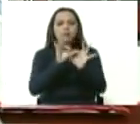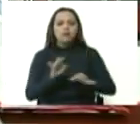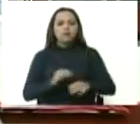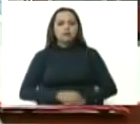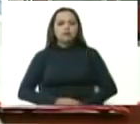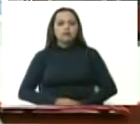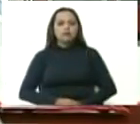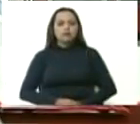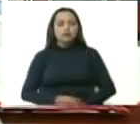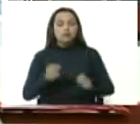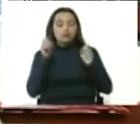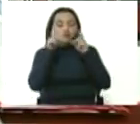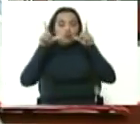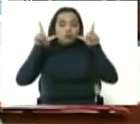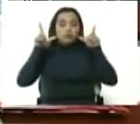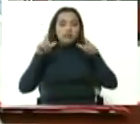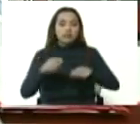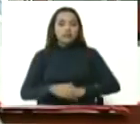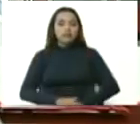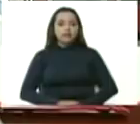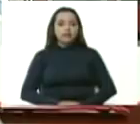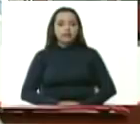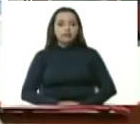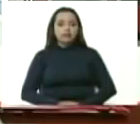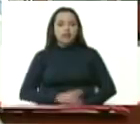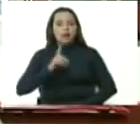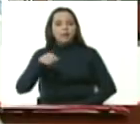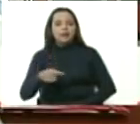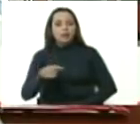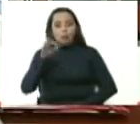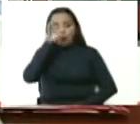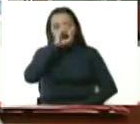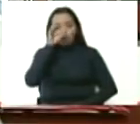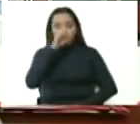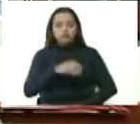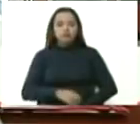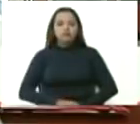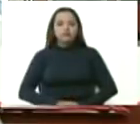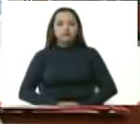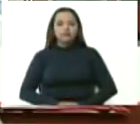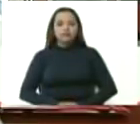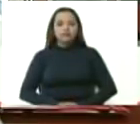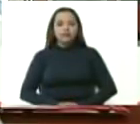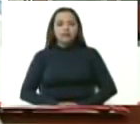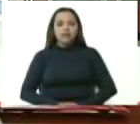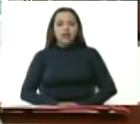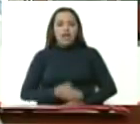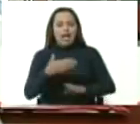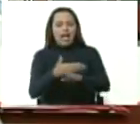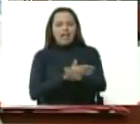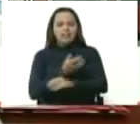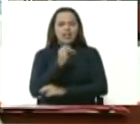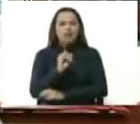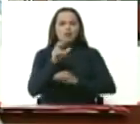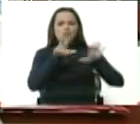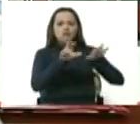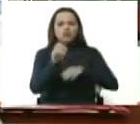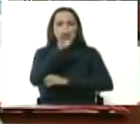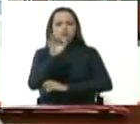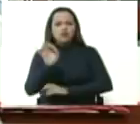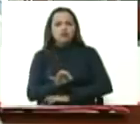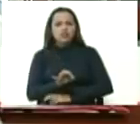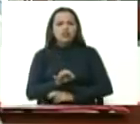Tremenda sorpresa con el pernil. Antes traíamos el 80% del pernil de